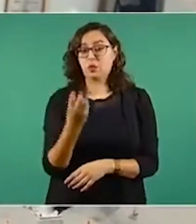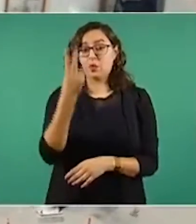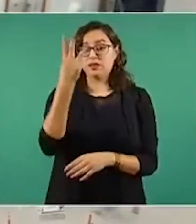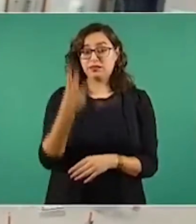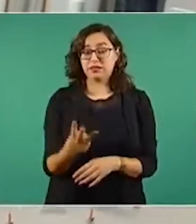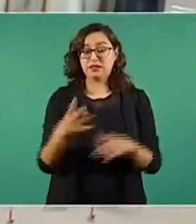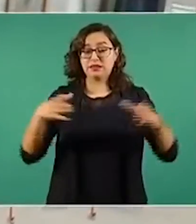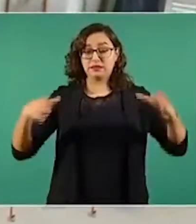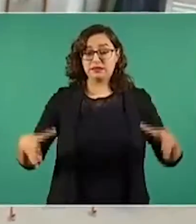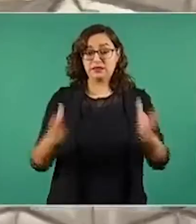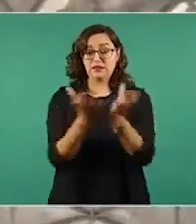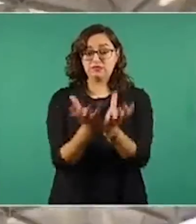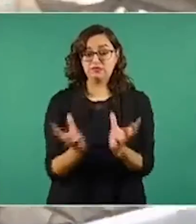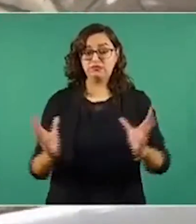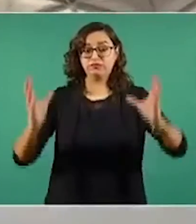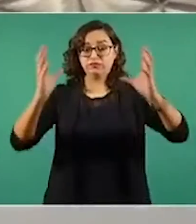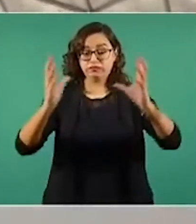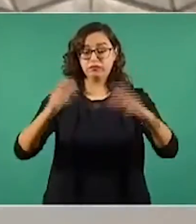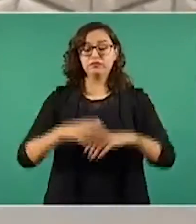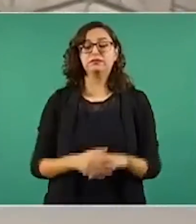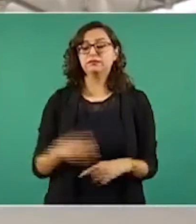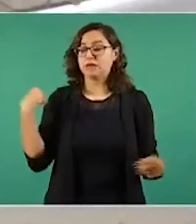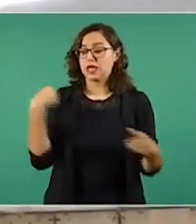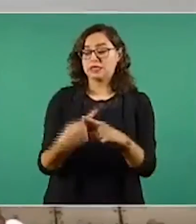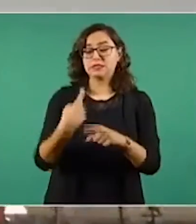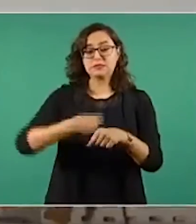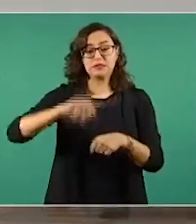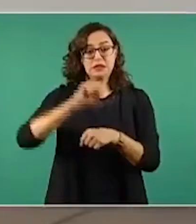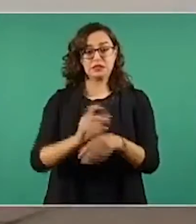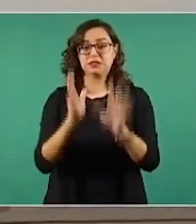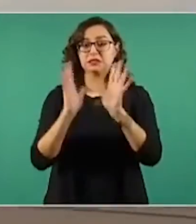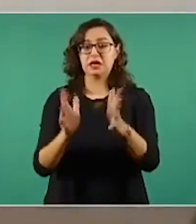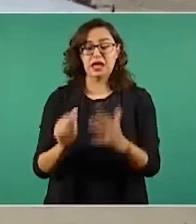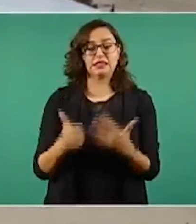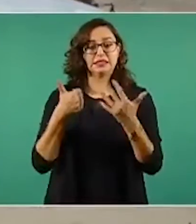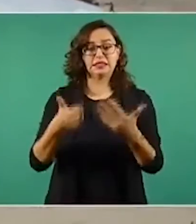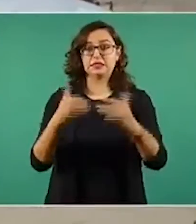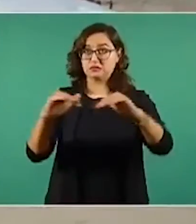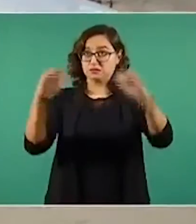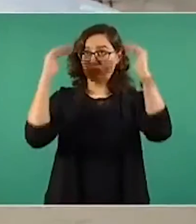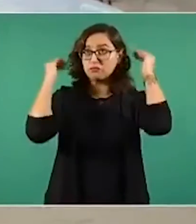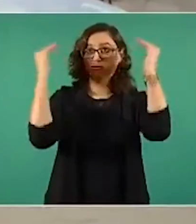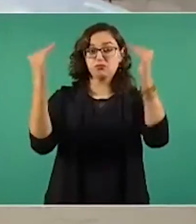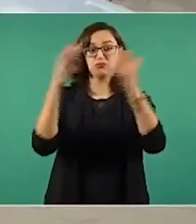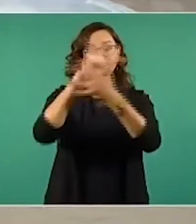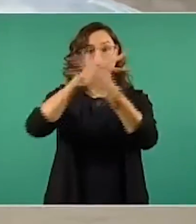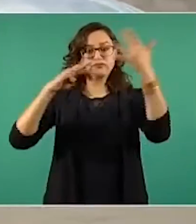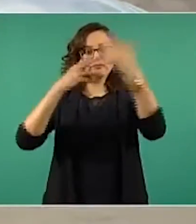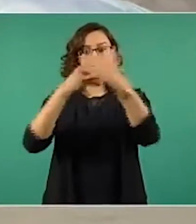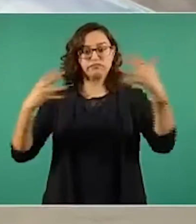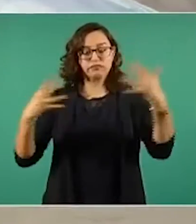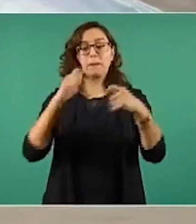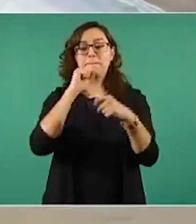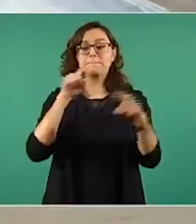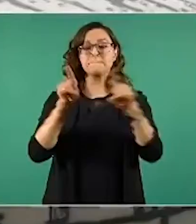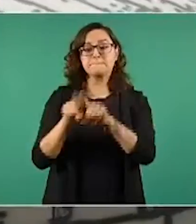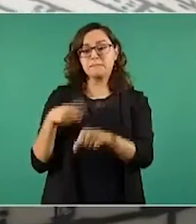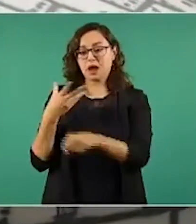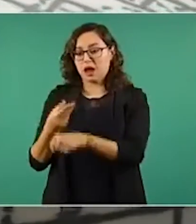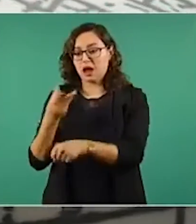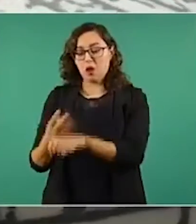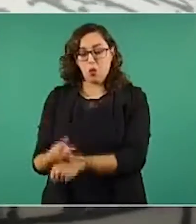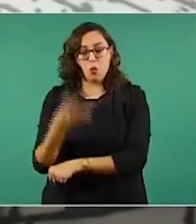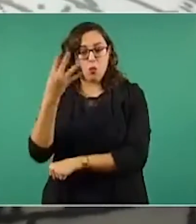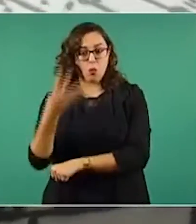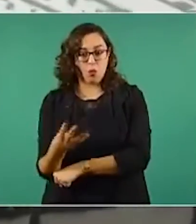30 tanques esféricos. Esta semana se reporta el avance de seis tanques condomo geodésico y se está trabajando en el armado de cuatro adicionales,